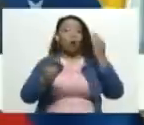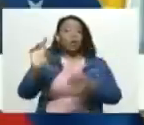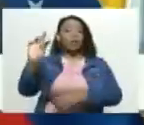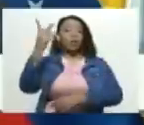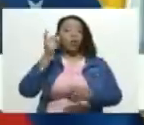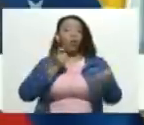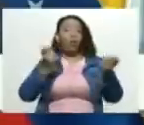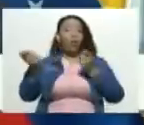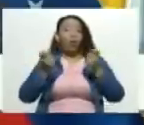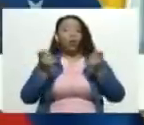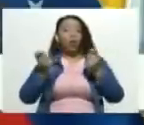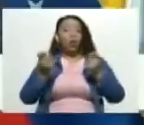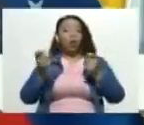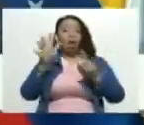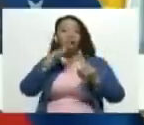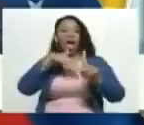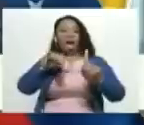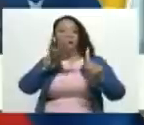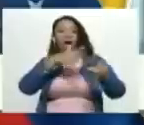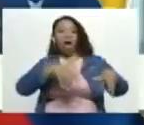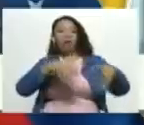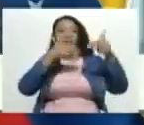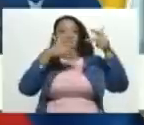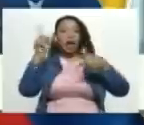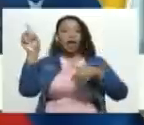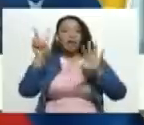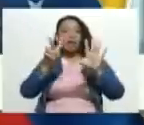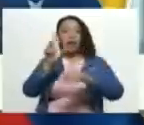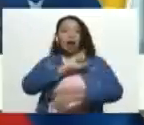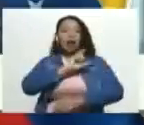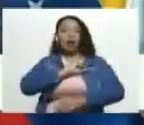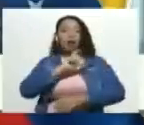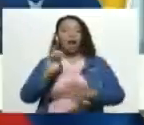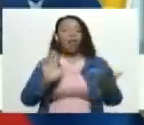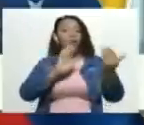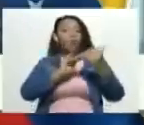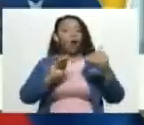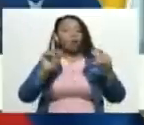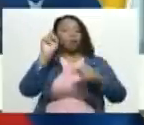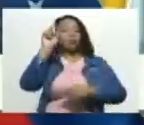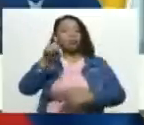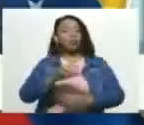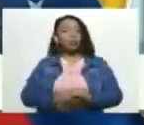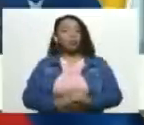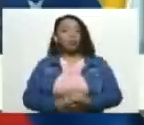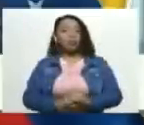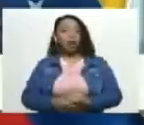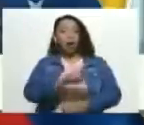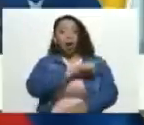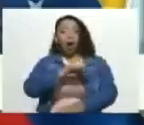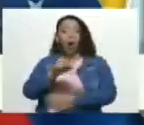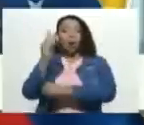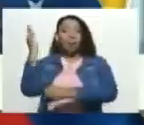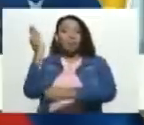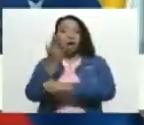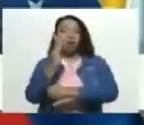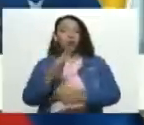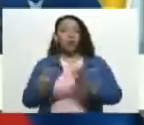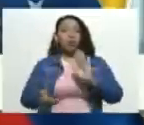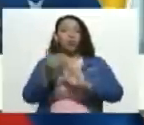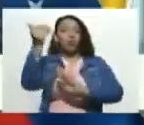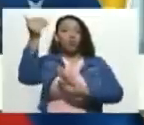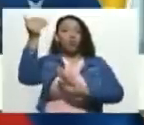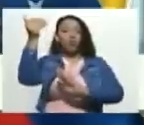control contra el terrorismo, el 7 de enero, al igual que también las órdenes de aprehensión contra